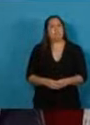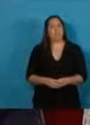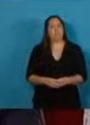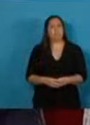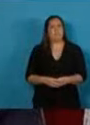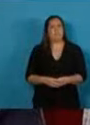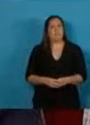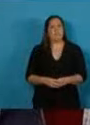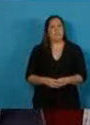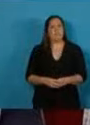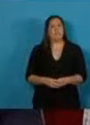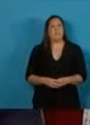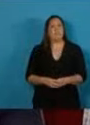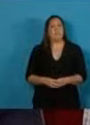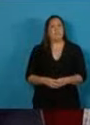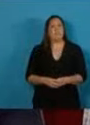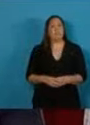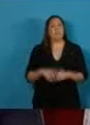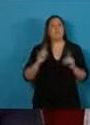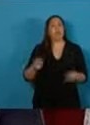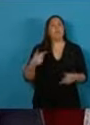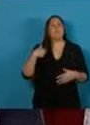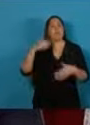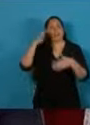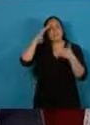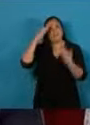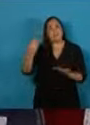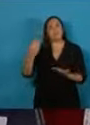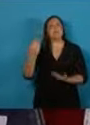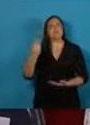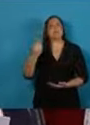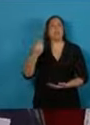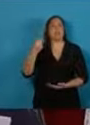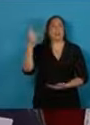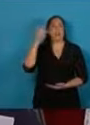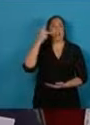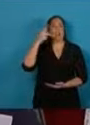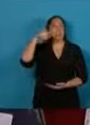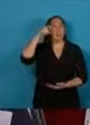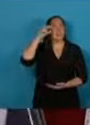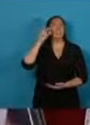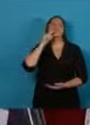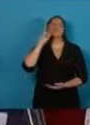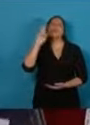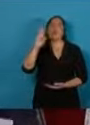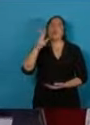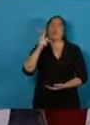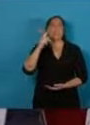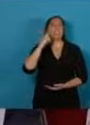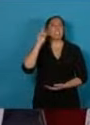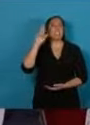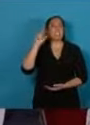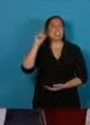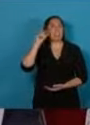y quiero recordar a Néstor Kirchner quien en el año 2003